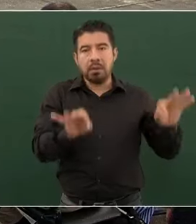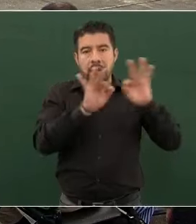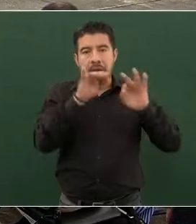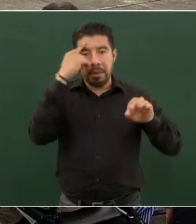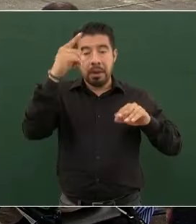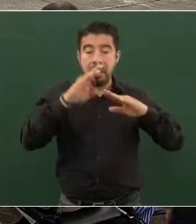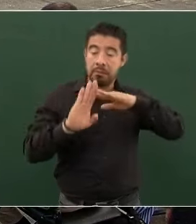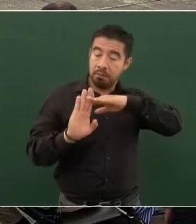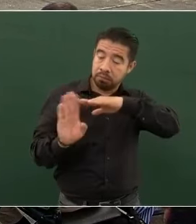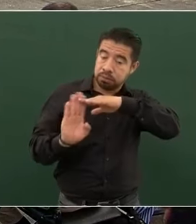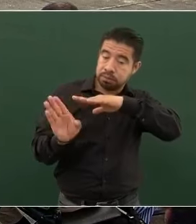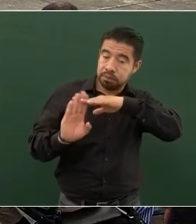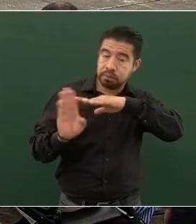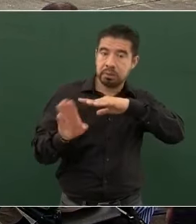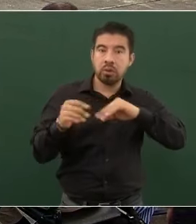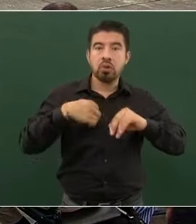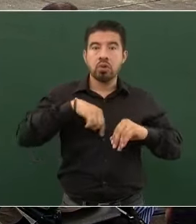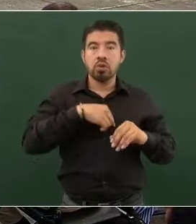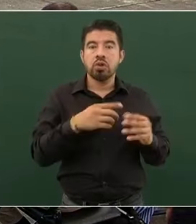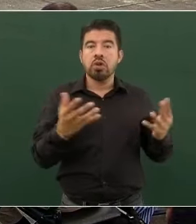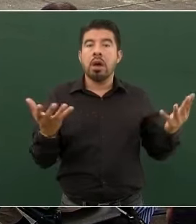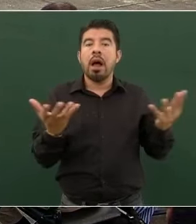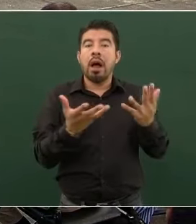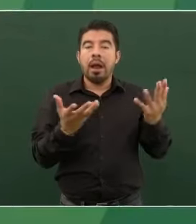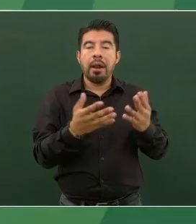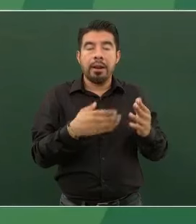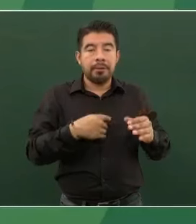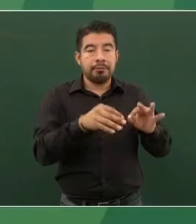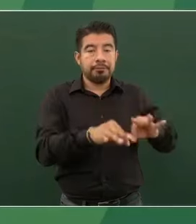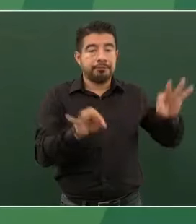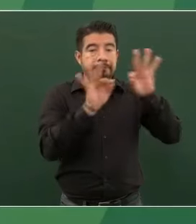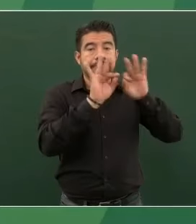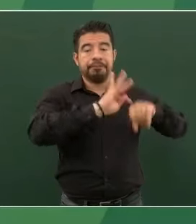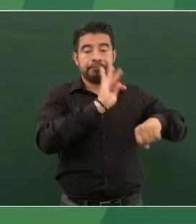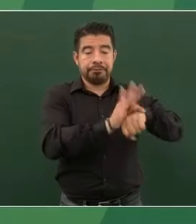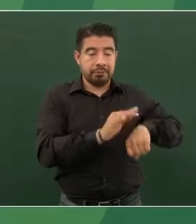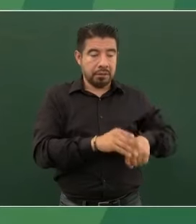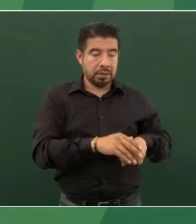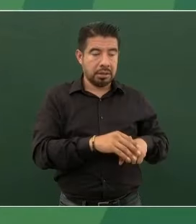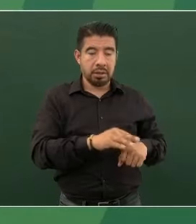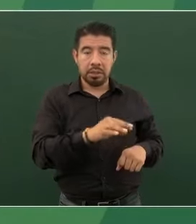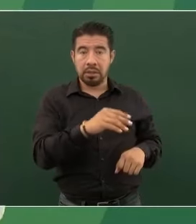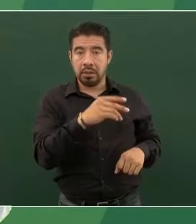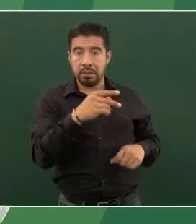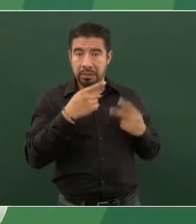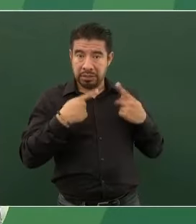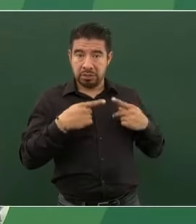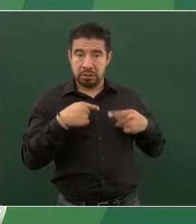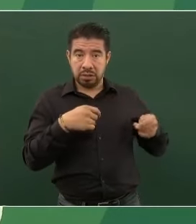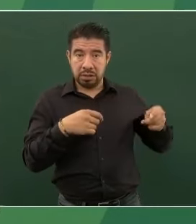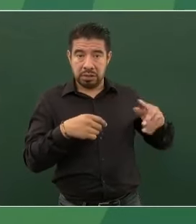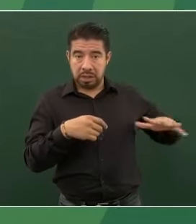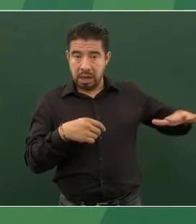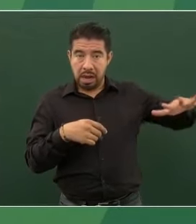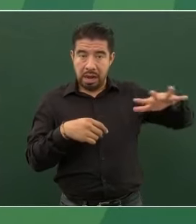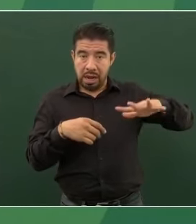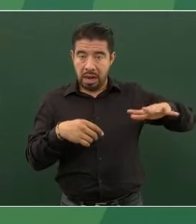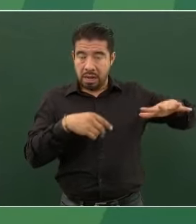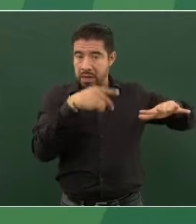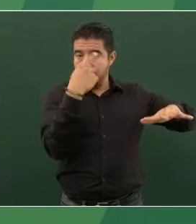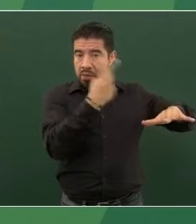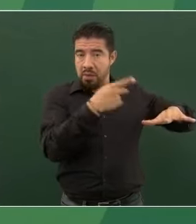Yo siempre he dicho que la gente no abandona a sus pueblos por gusto, lo hacen por